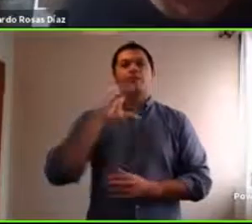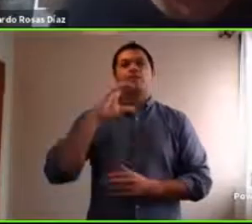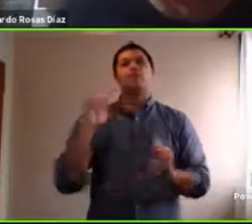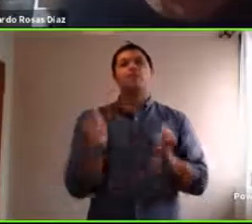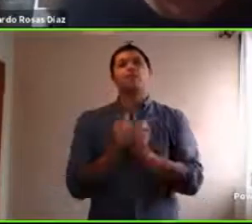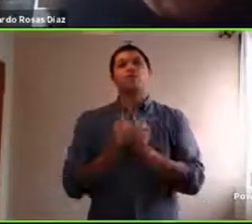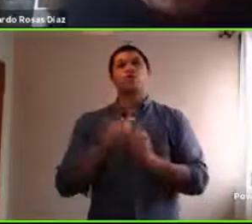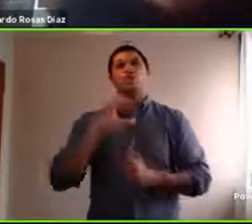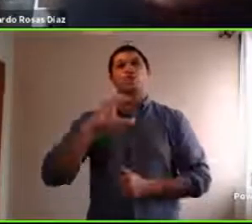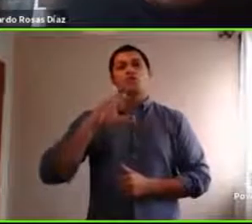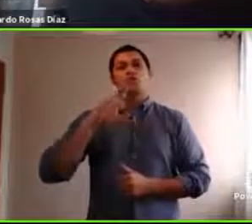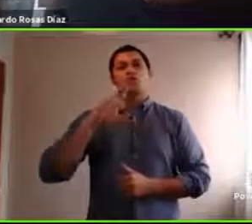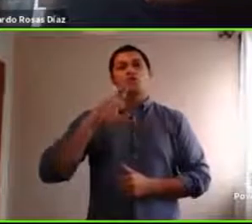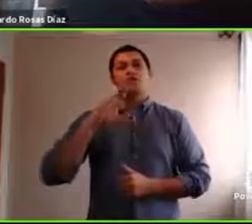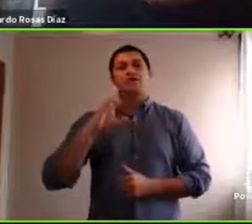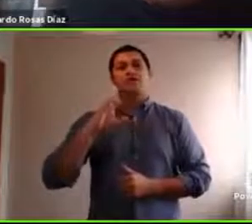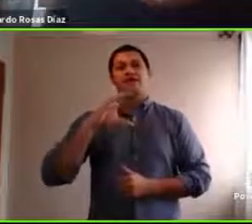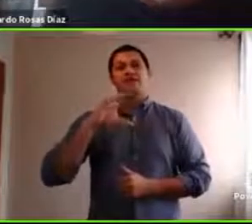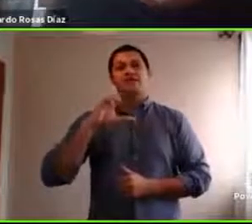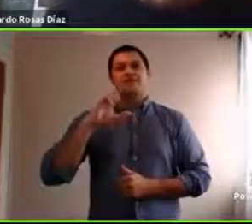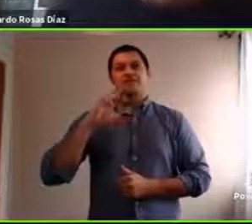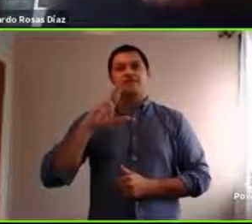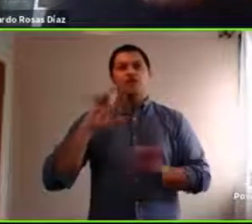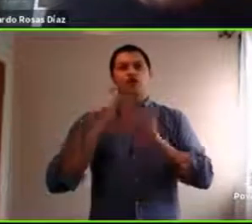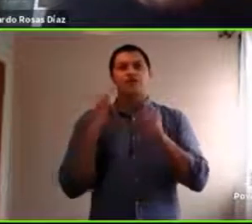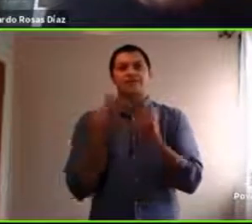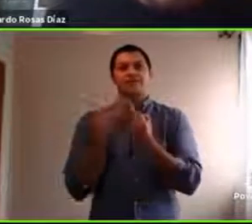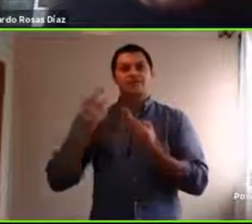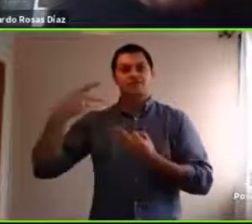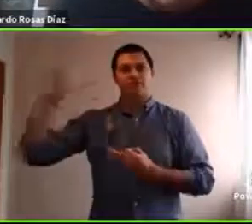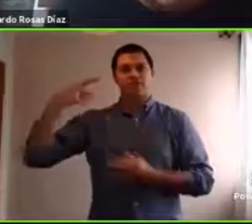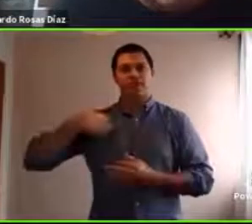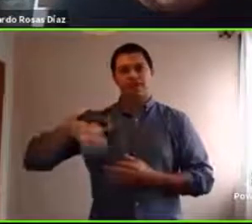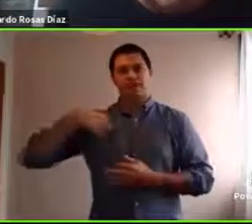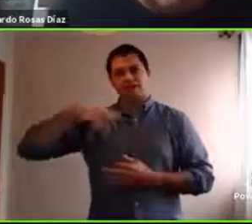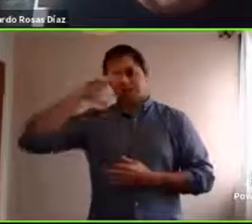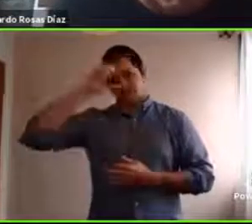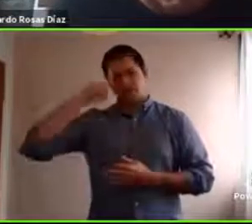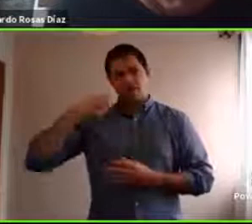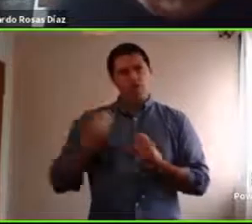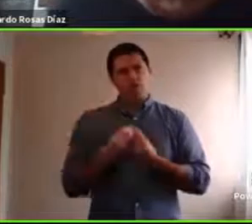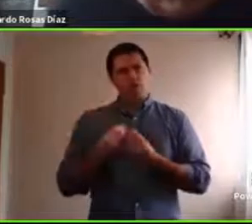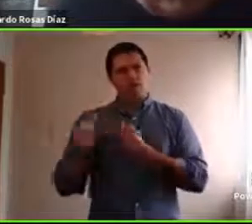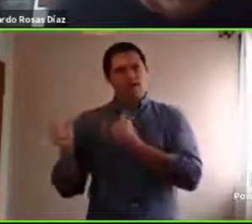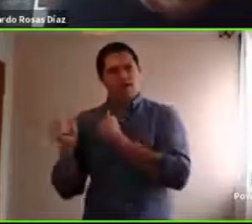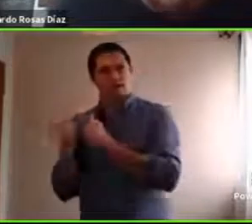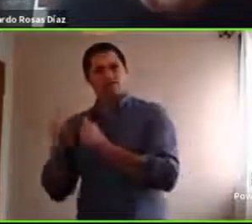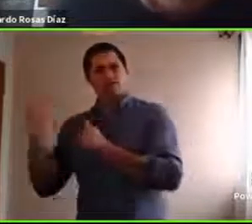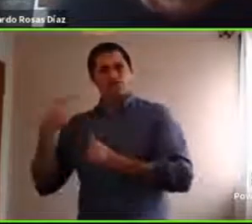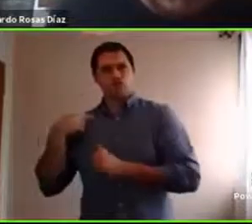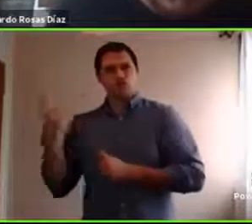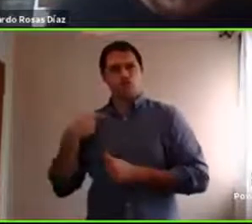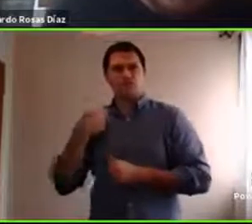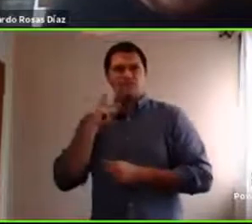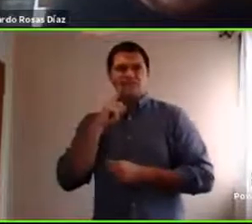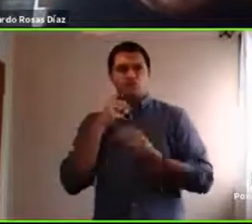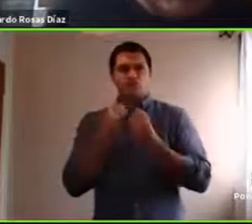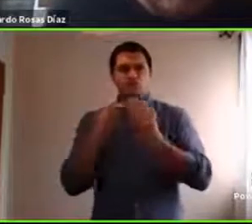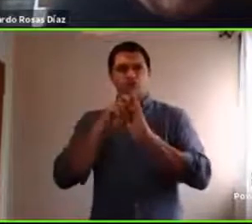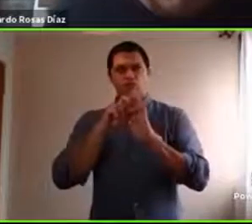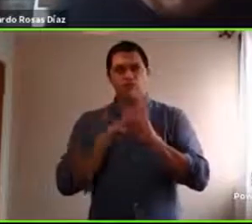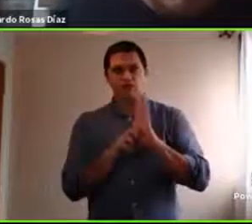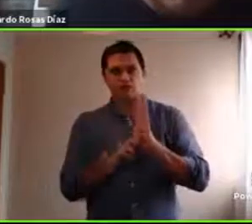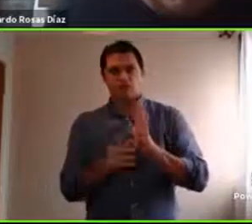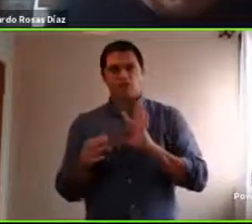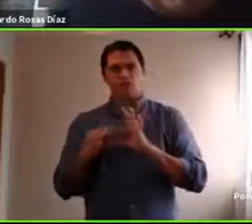organización argentina somos muy cercanos tenemos muchos proyectos juntos así que vamos a tener la oportunidad de